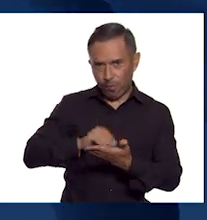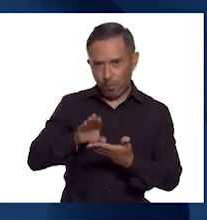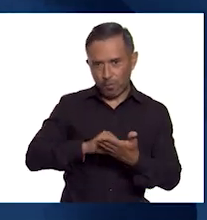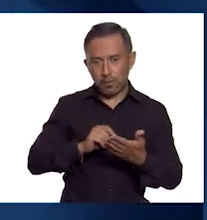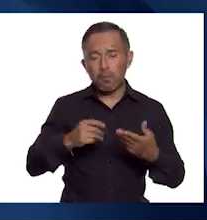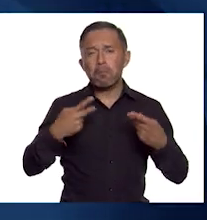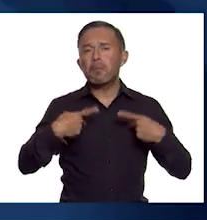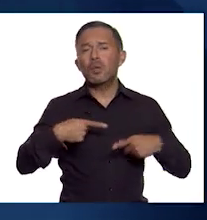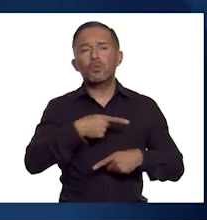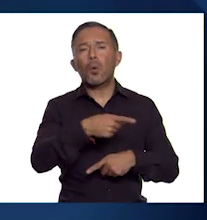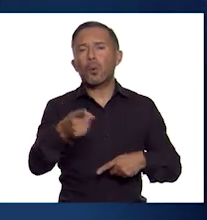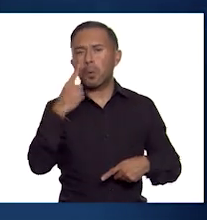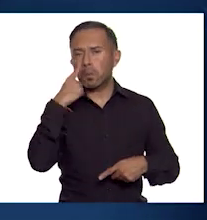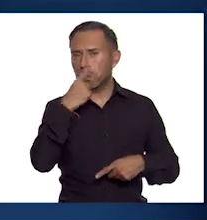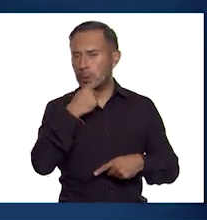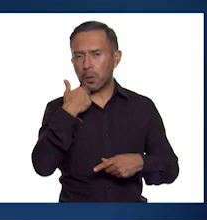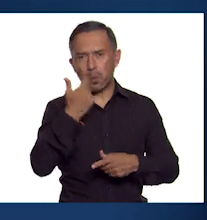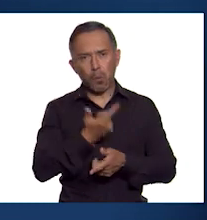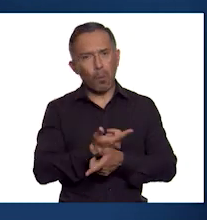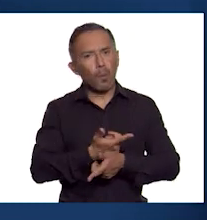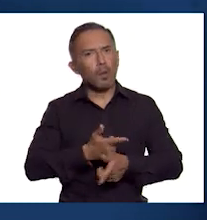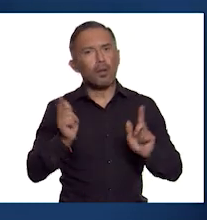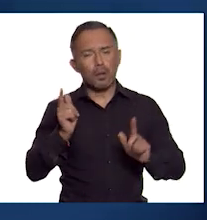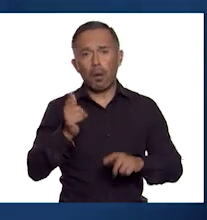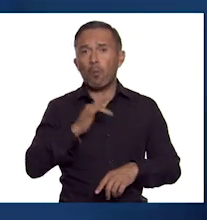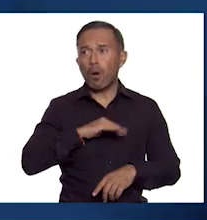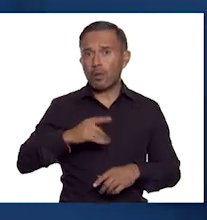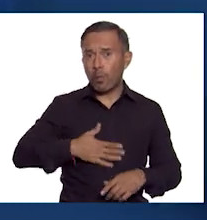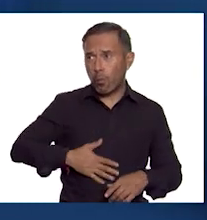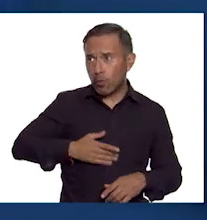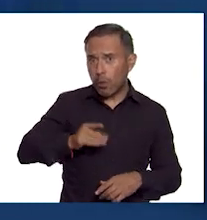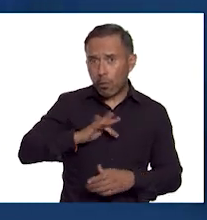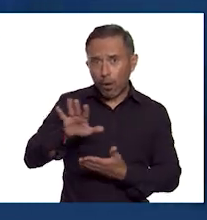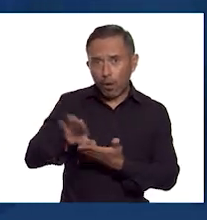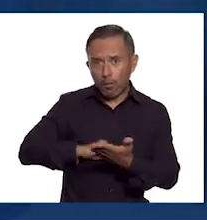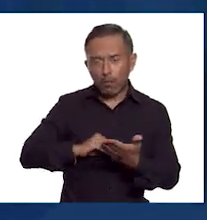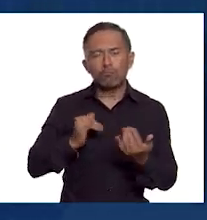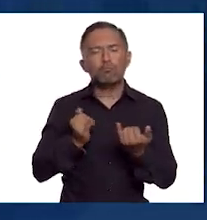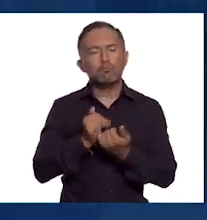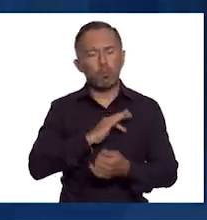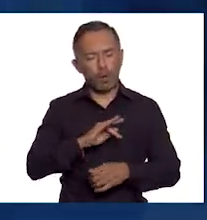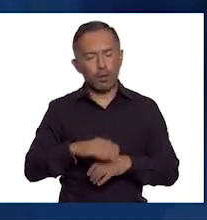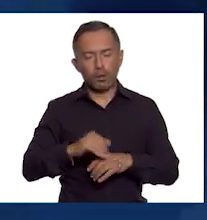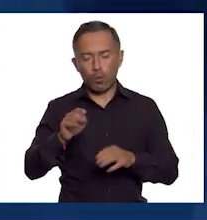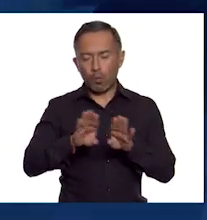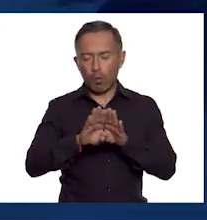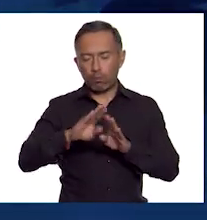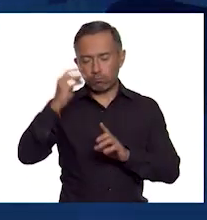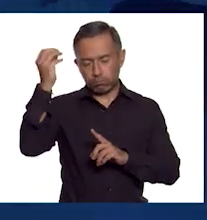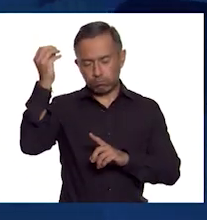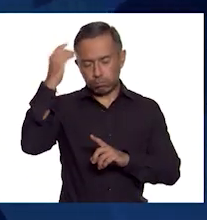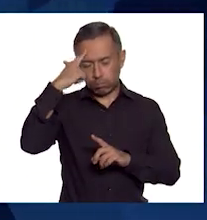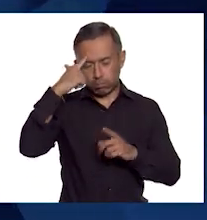cualquier persona tiene el potencial para ser un Buda, es decir, para alcanzar la iluminación.